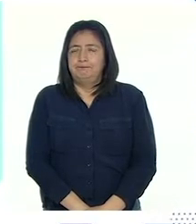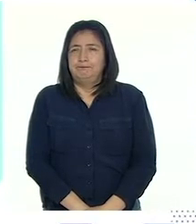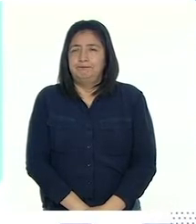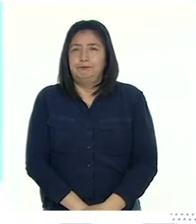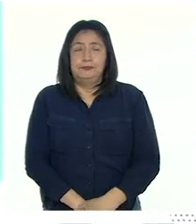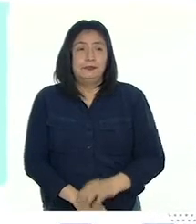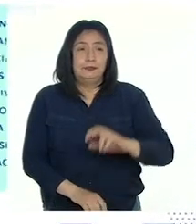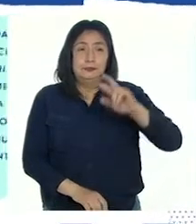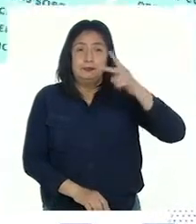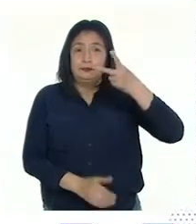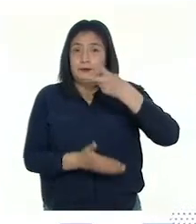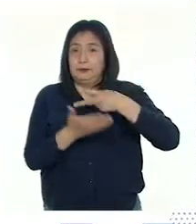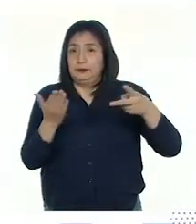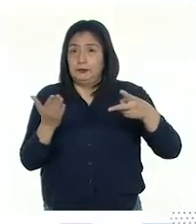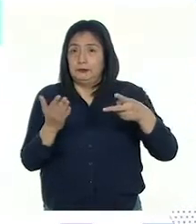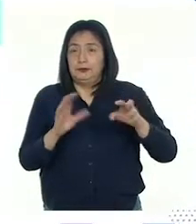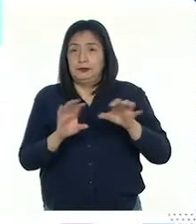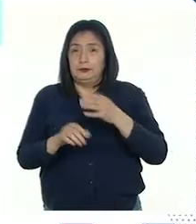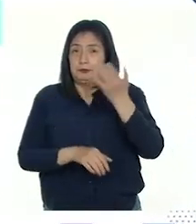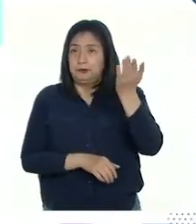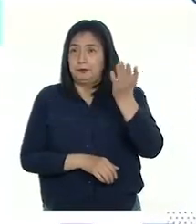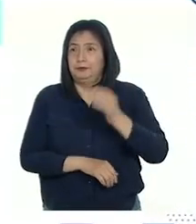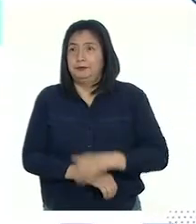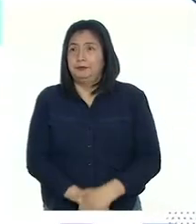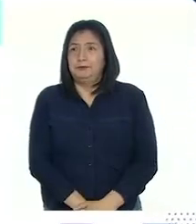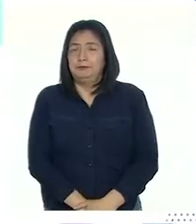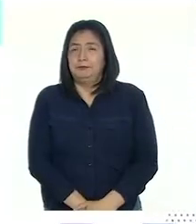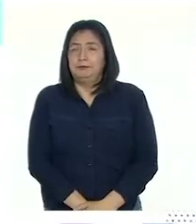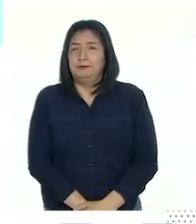Y en la segunda semana hicimos esto.